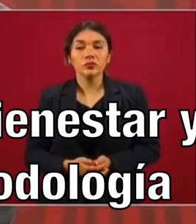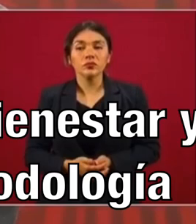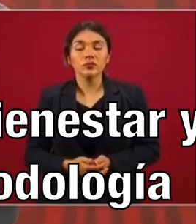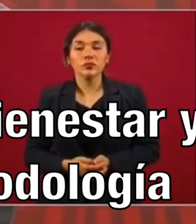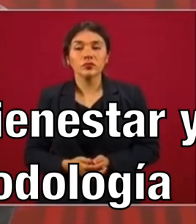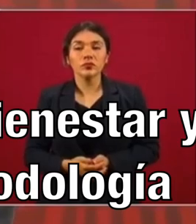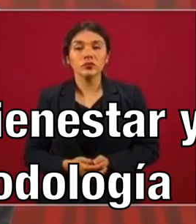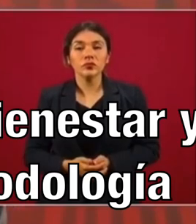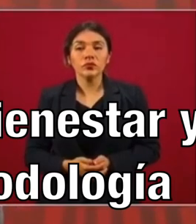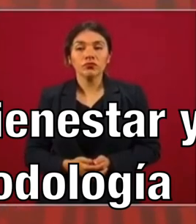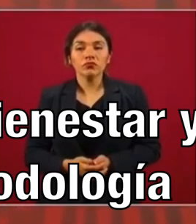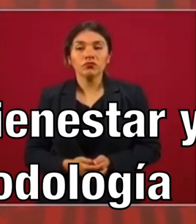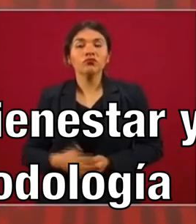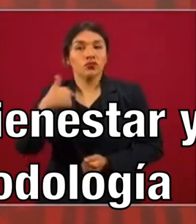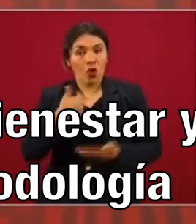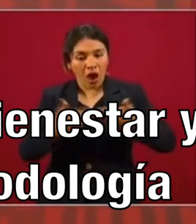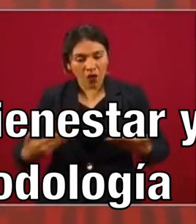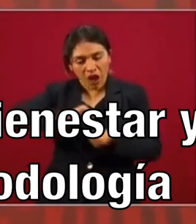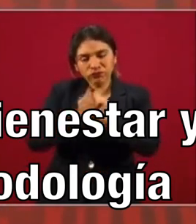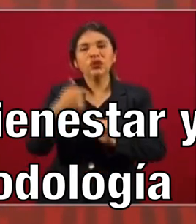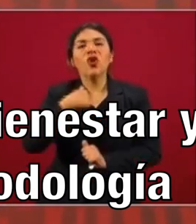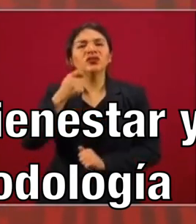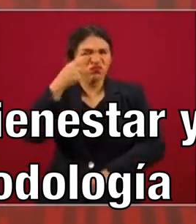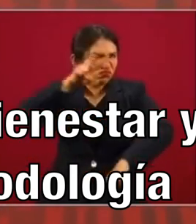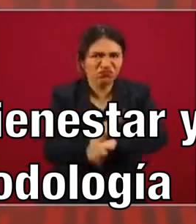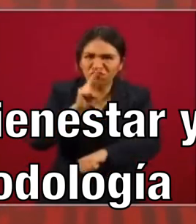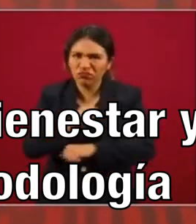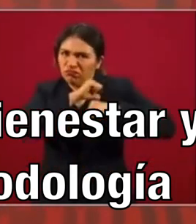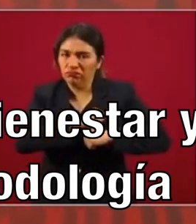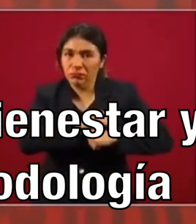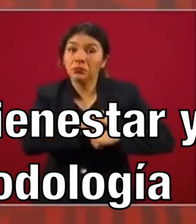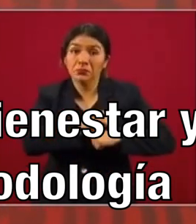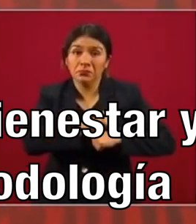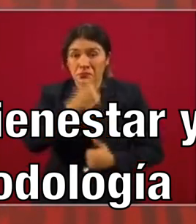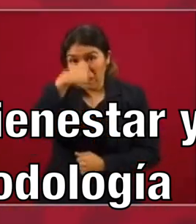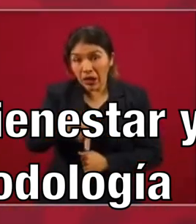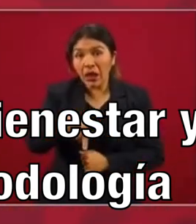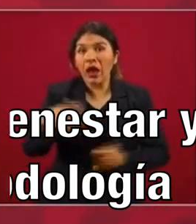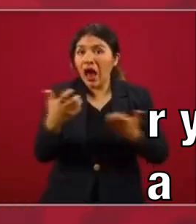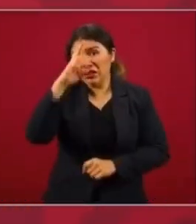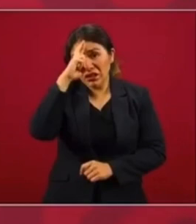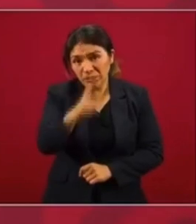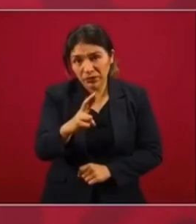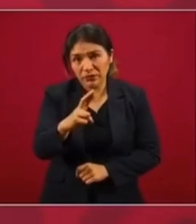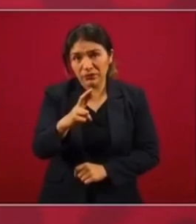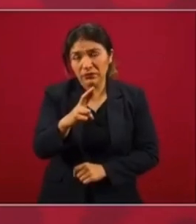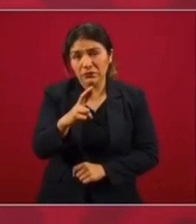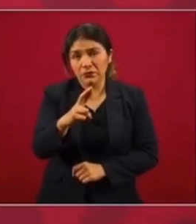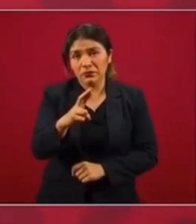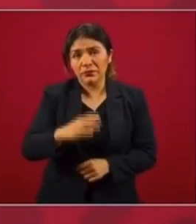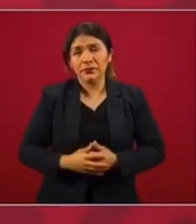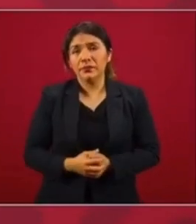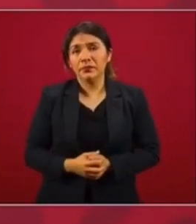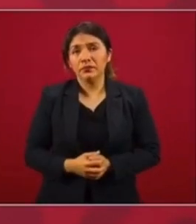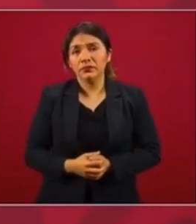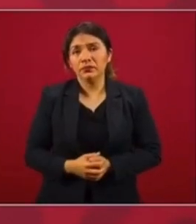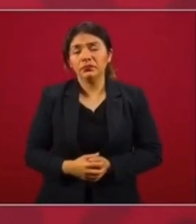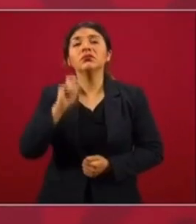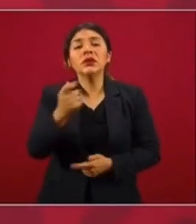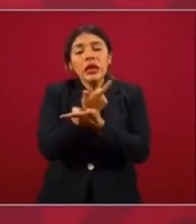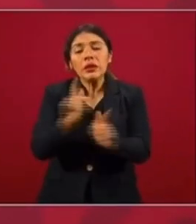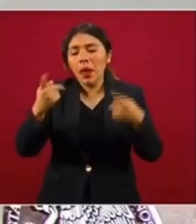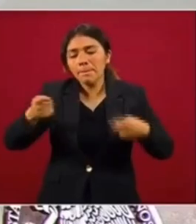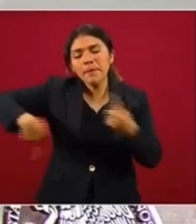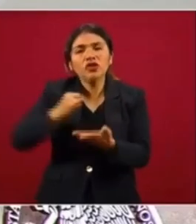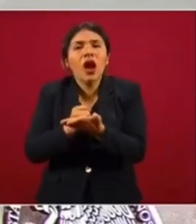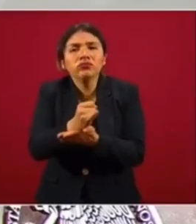Me voy a convertir en guardián para que se respete la libertad de